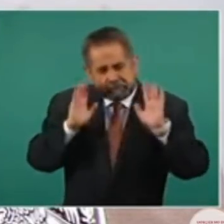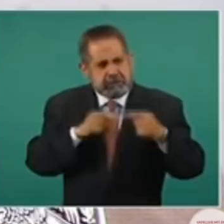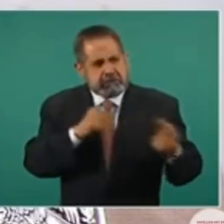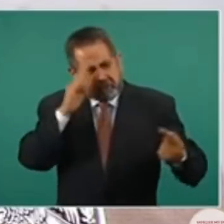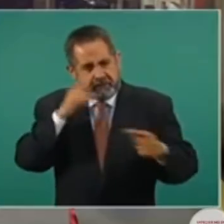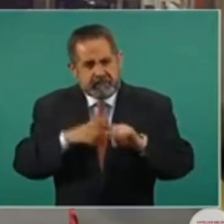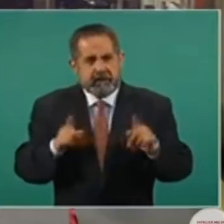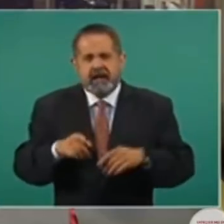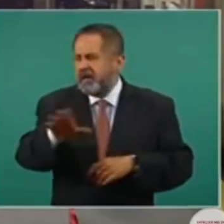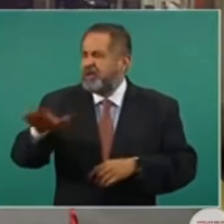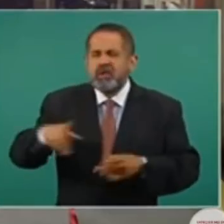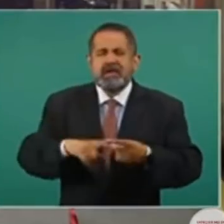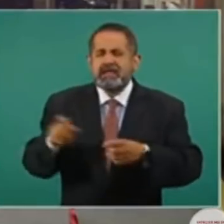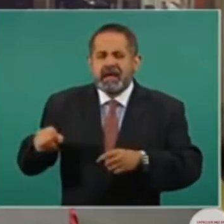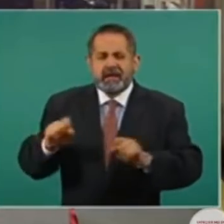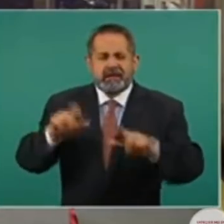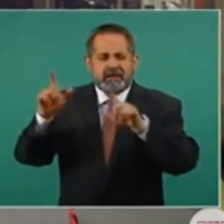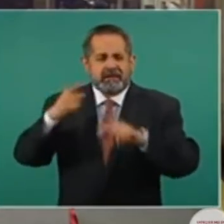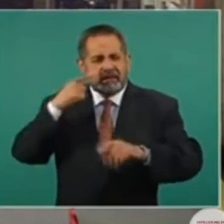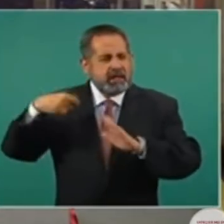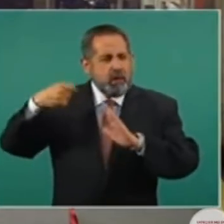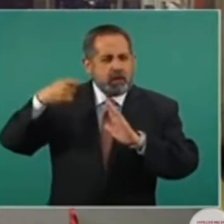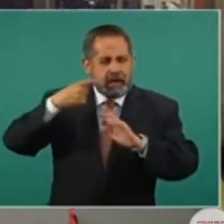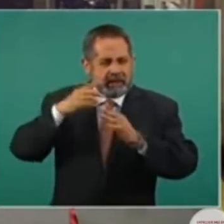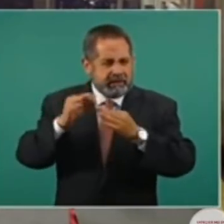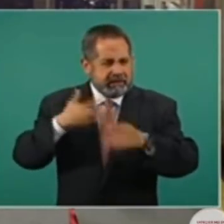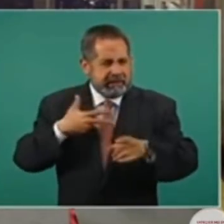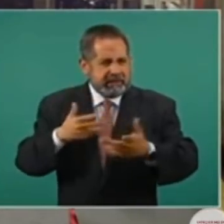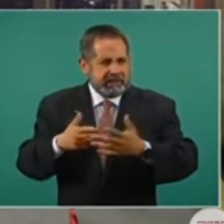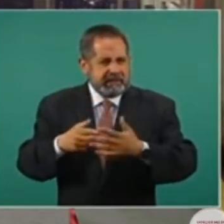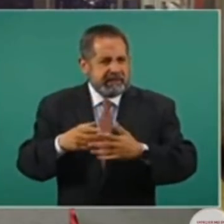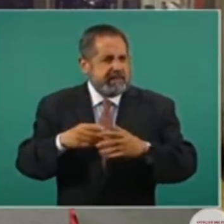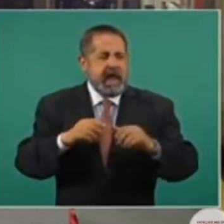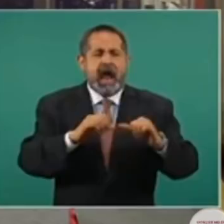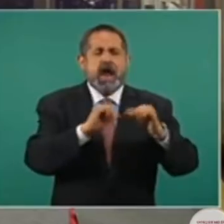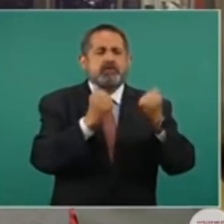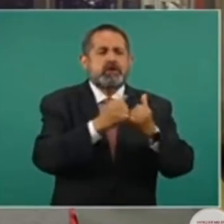¿No tienes el reportaje de sin embargo?